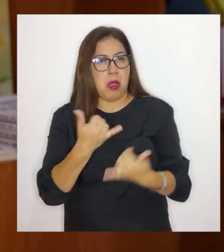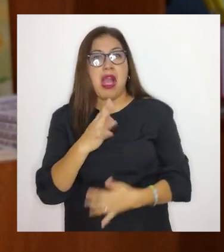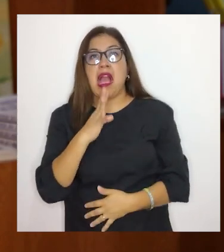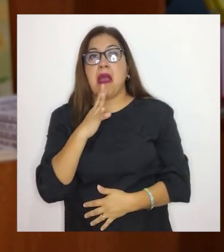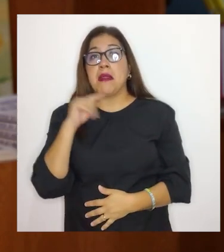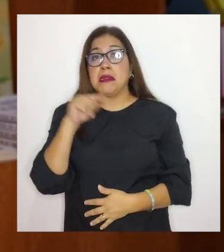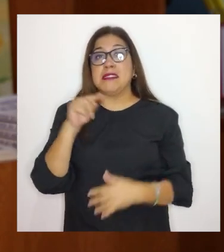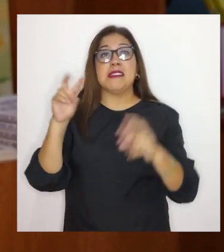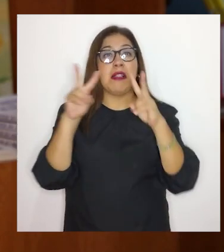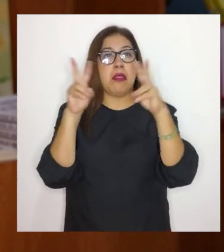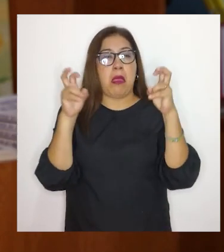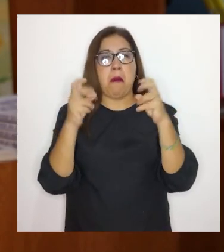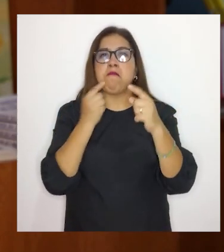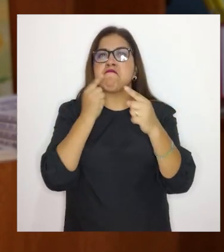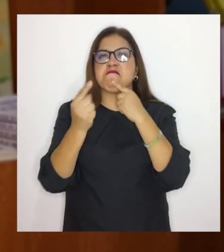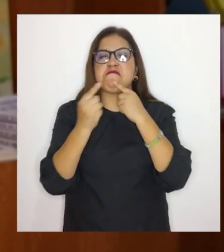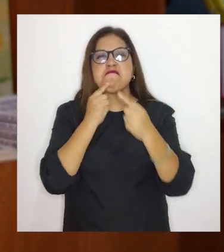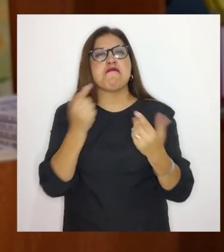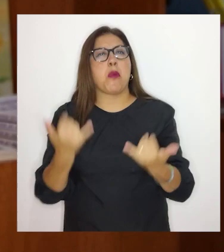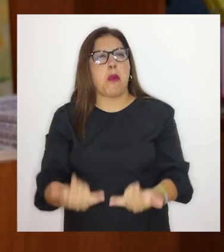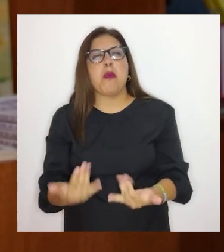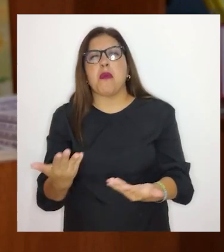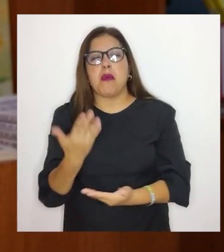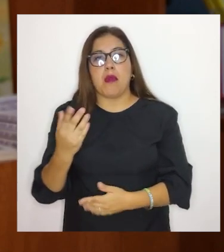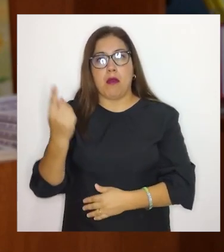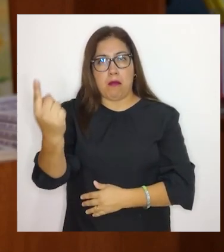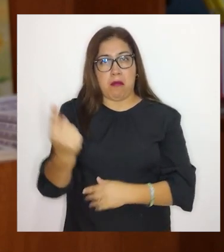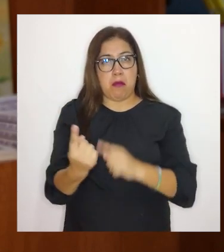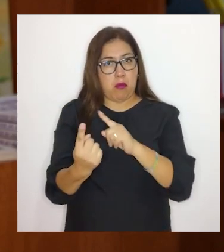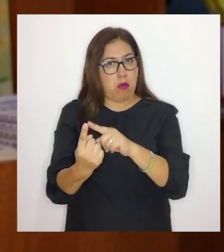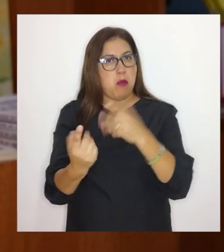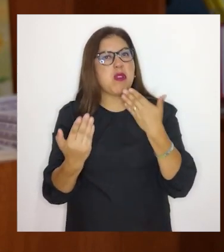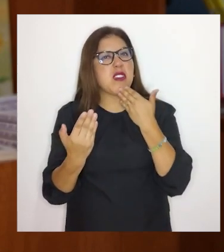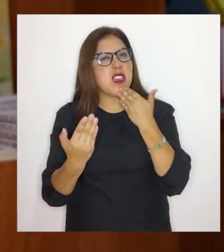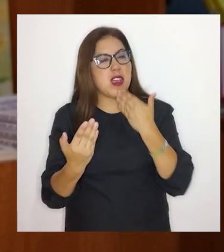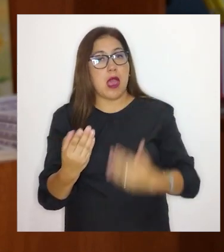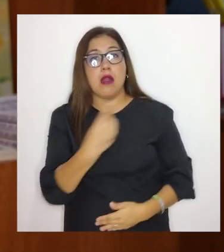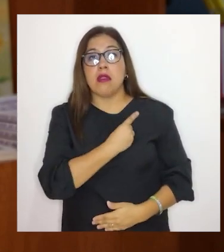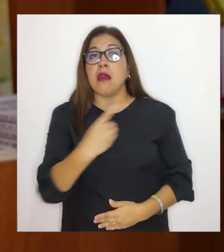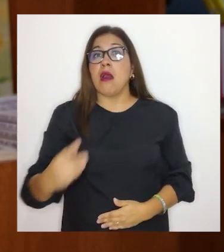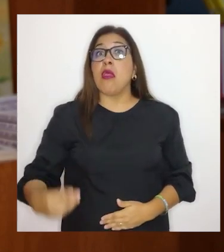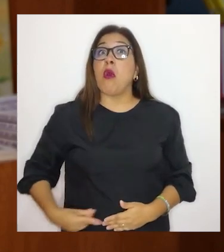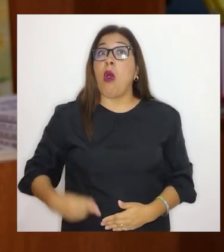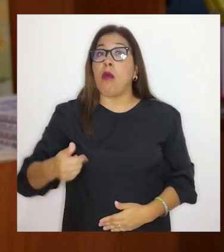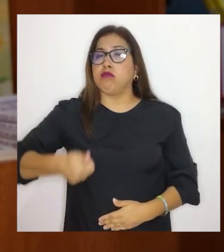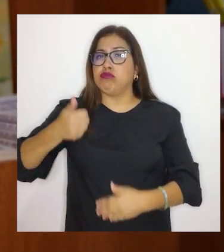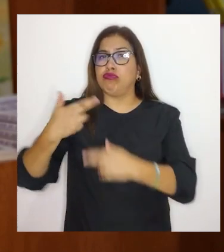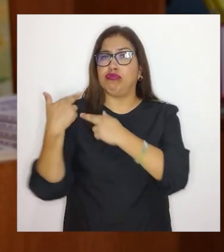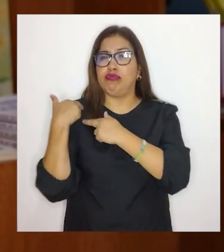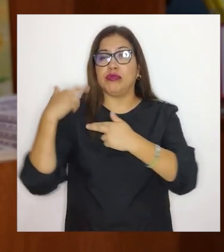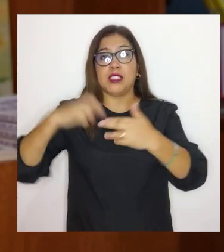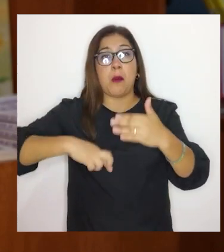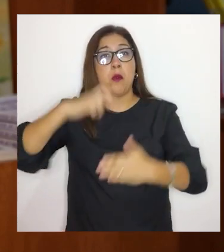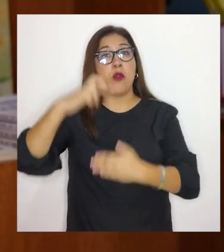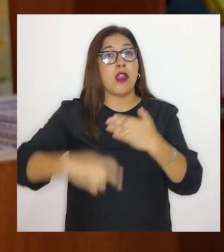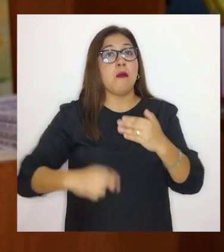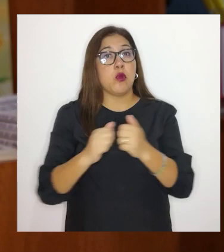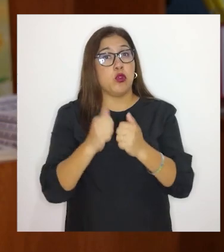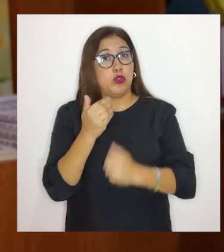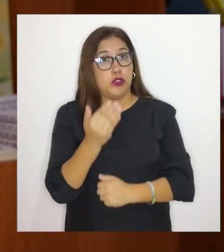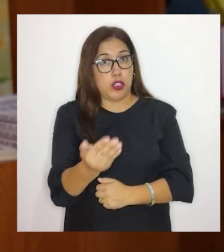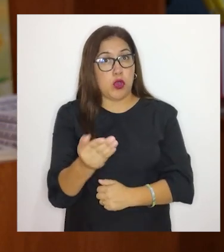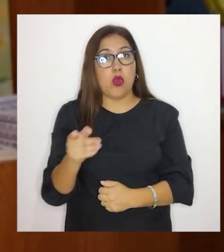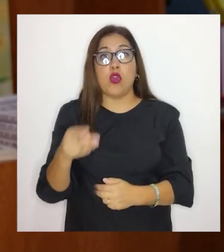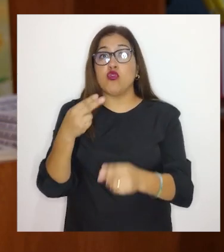contamos hoy con la presencia de la directora ejecutiva del programa